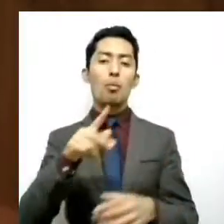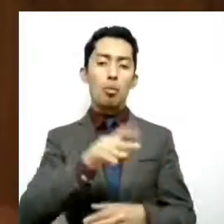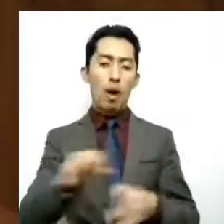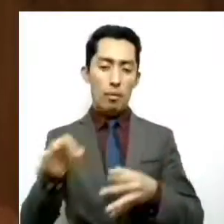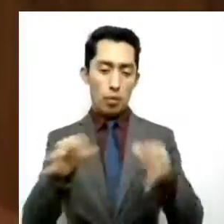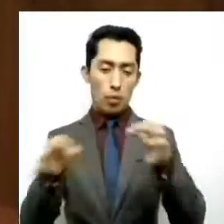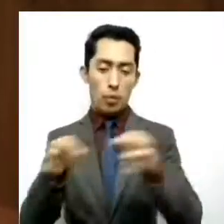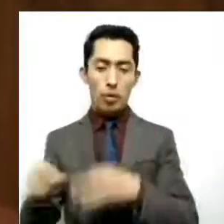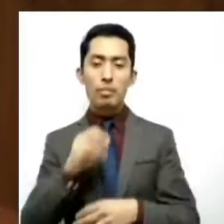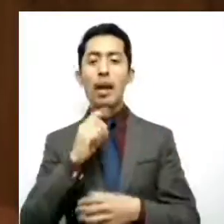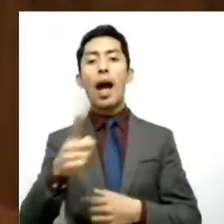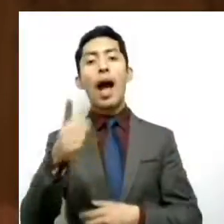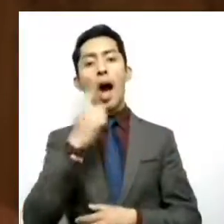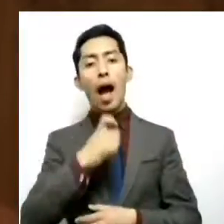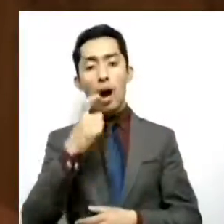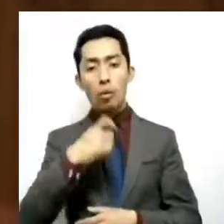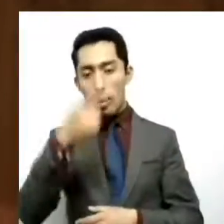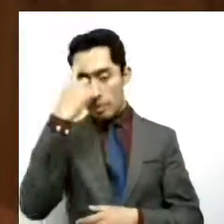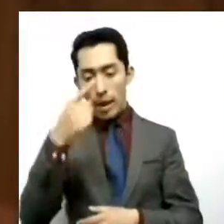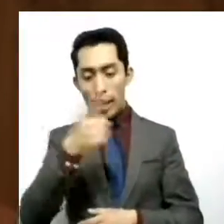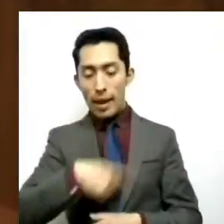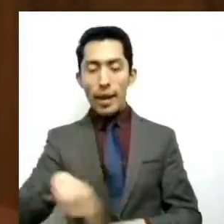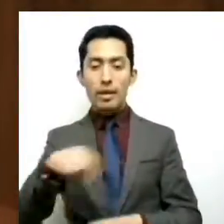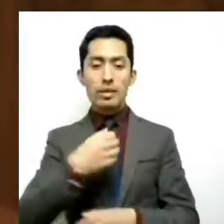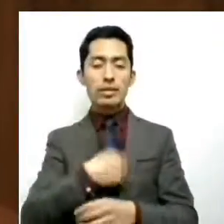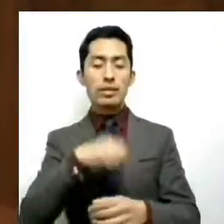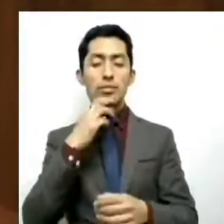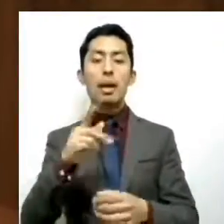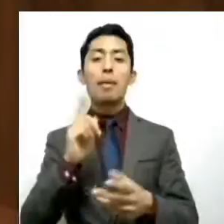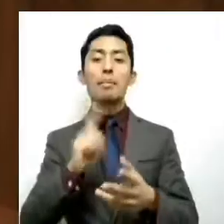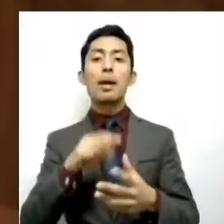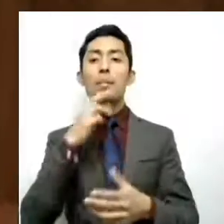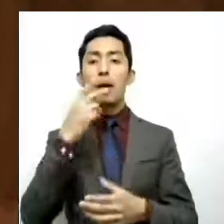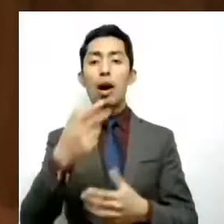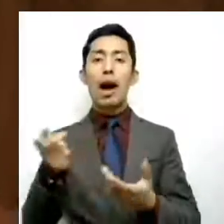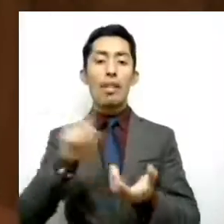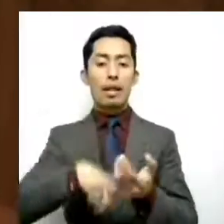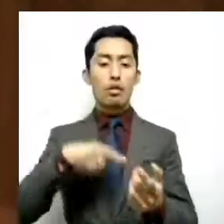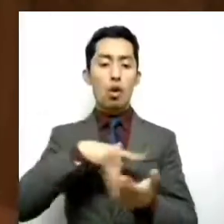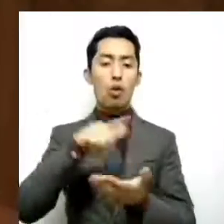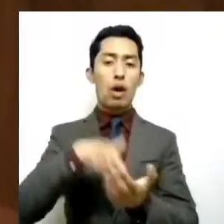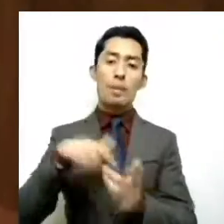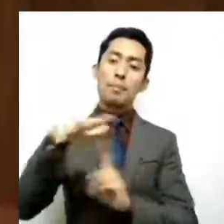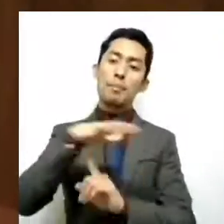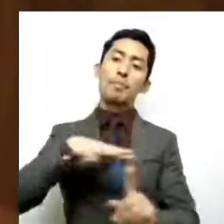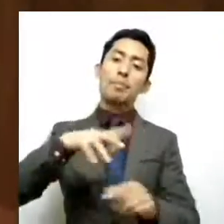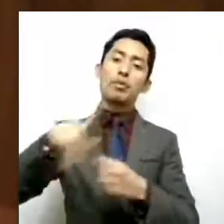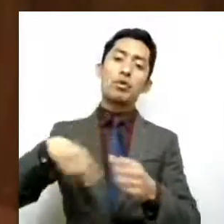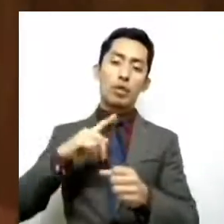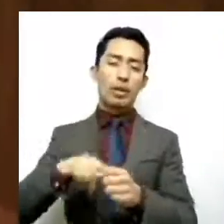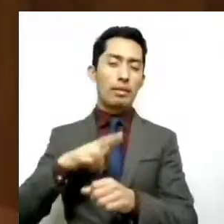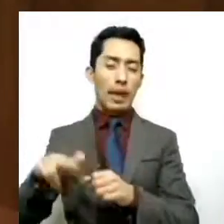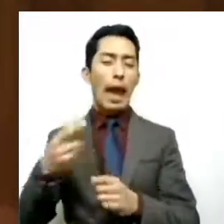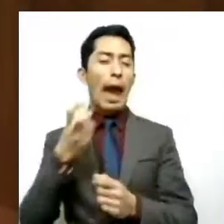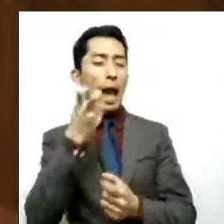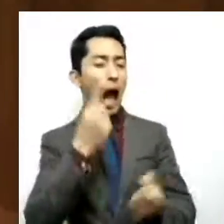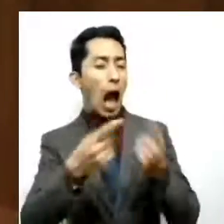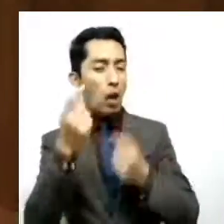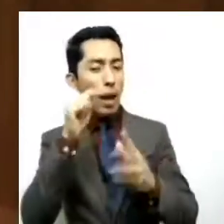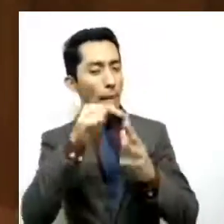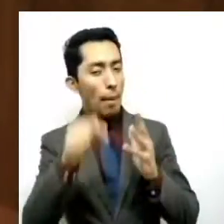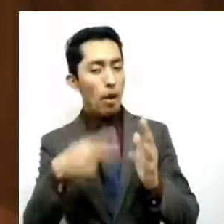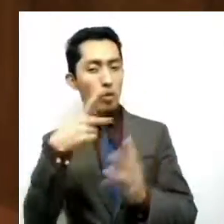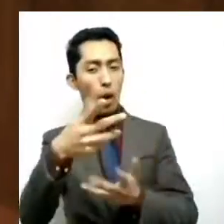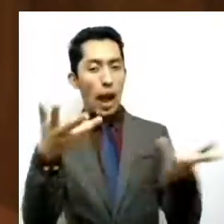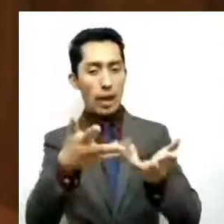agua y saneamiento, así como el mejoramiento del medio ambiente, por mencionar algunas causas.